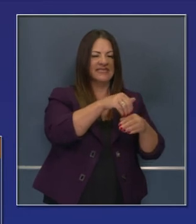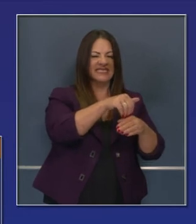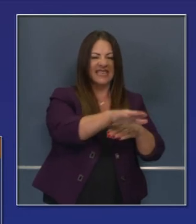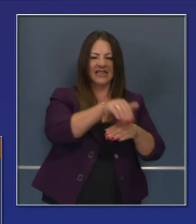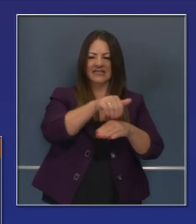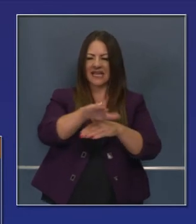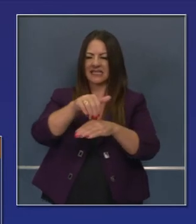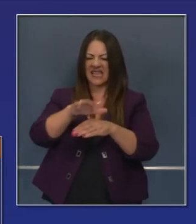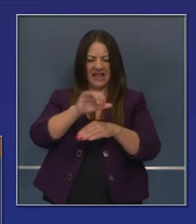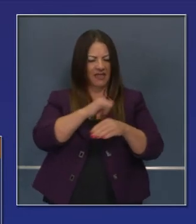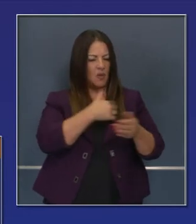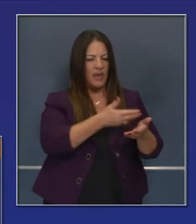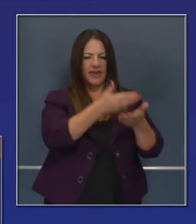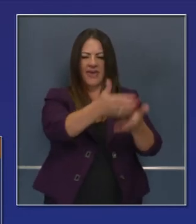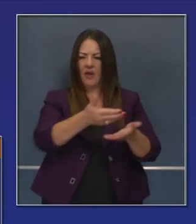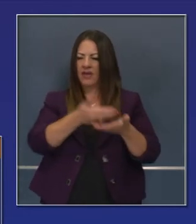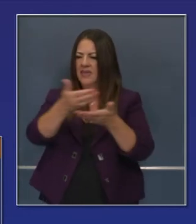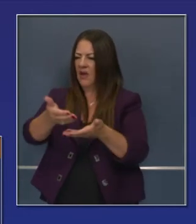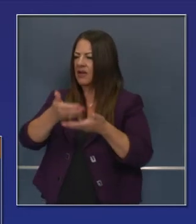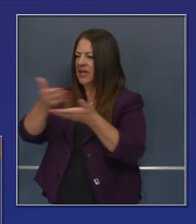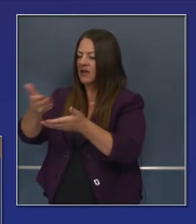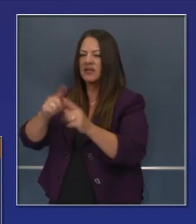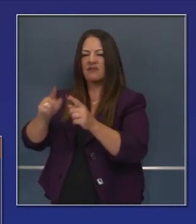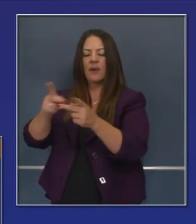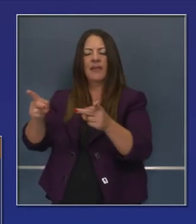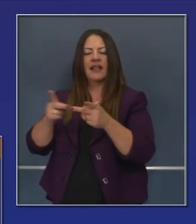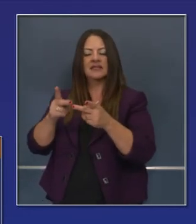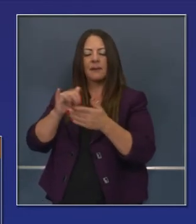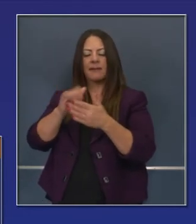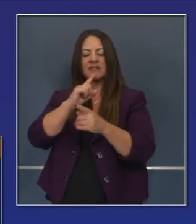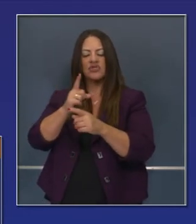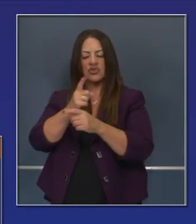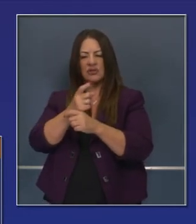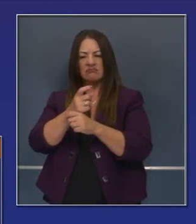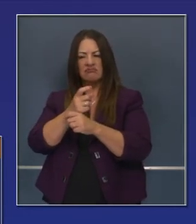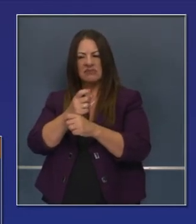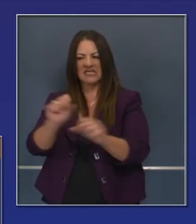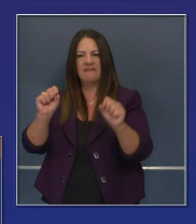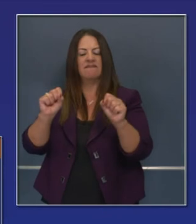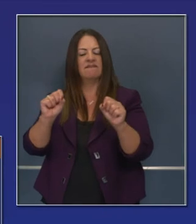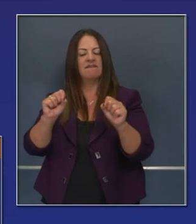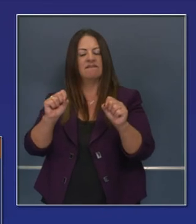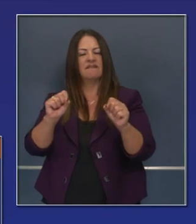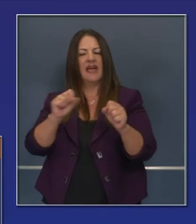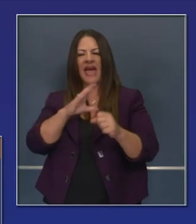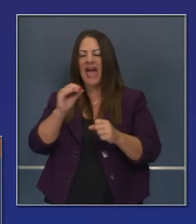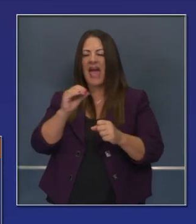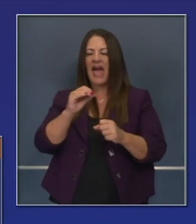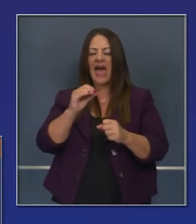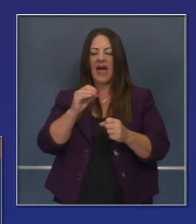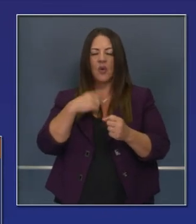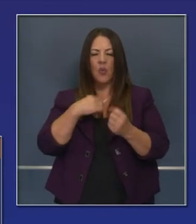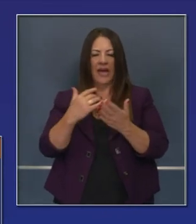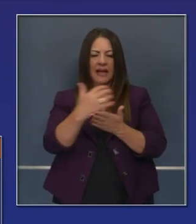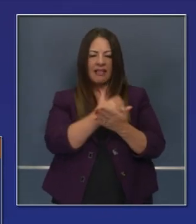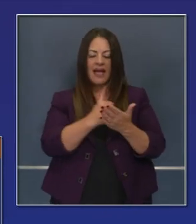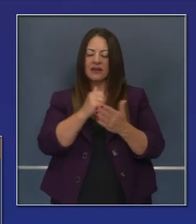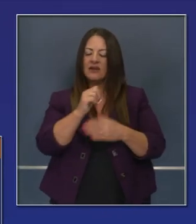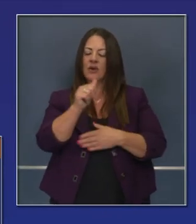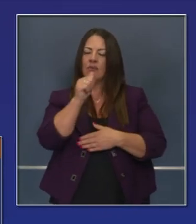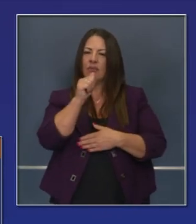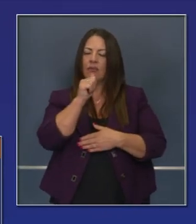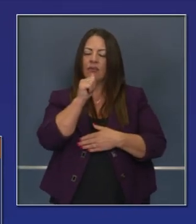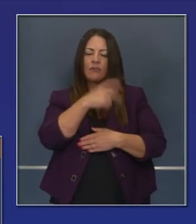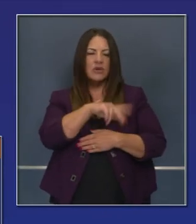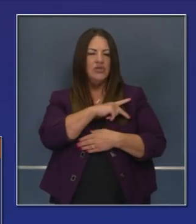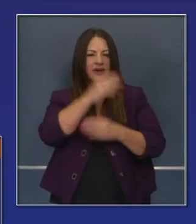tener esa conciencia de seguridad sobre los datos personales y los datos personales y públicos. ¿Cuál es esa distinción? ¿Cuál es esa línea